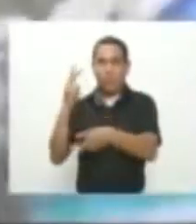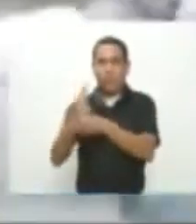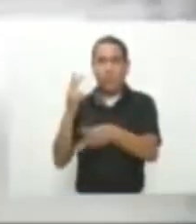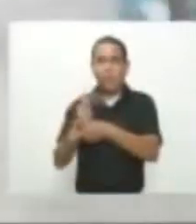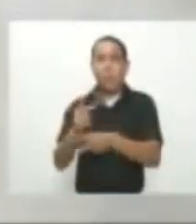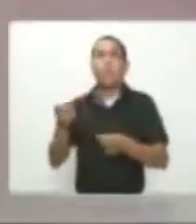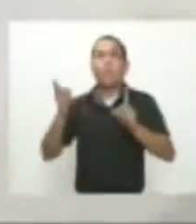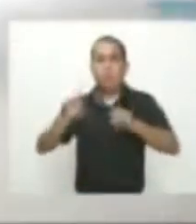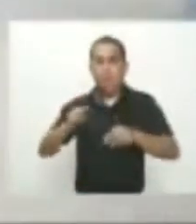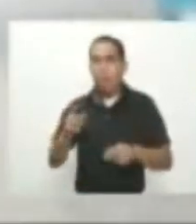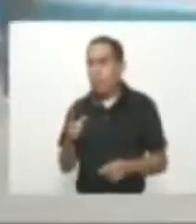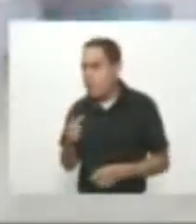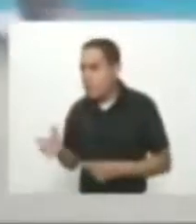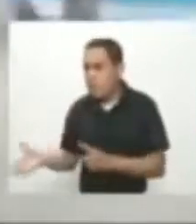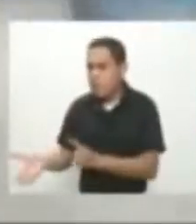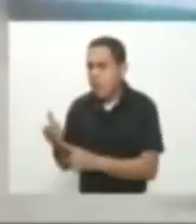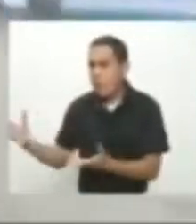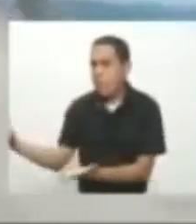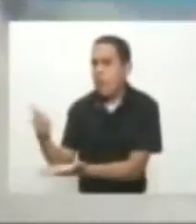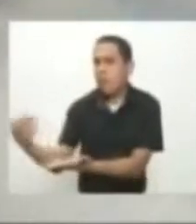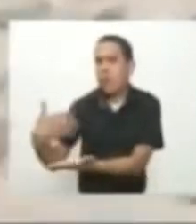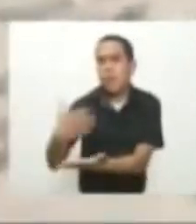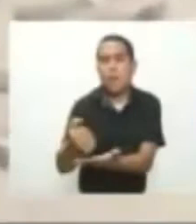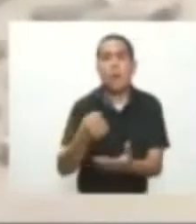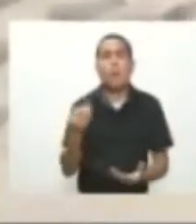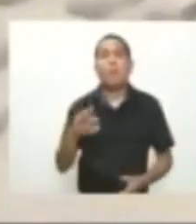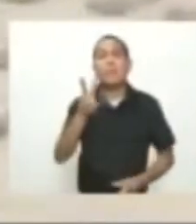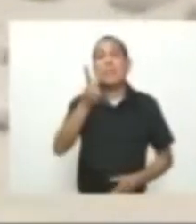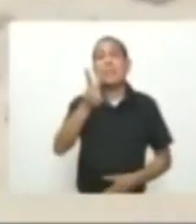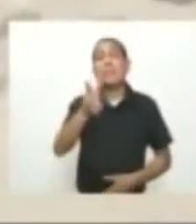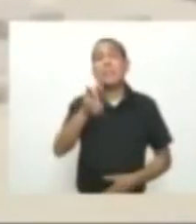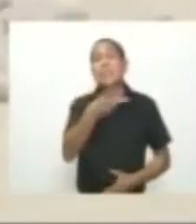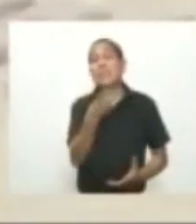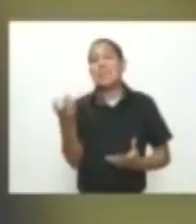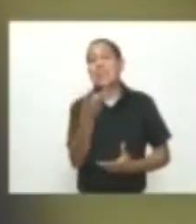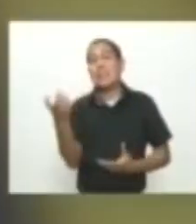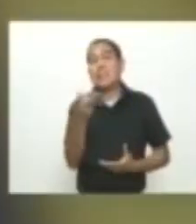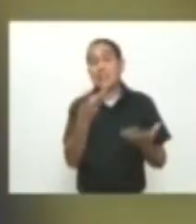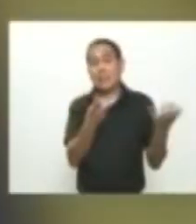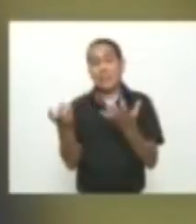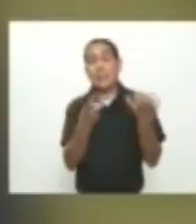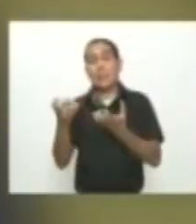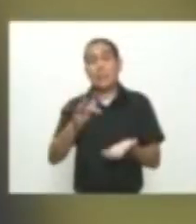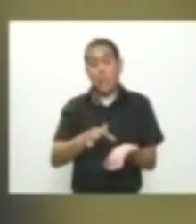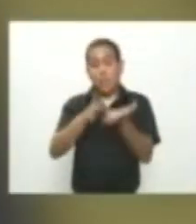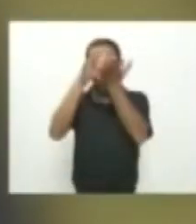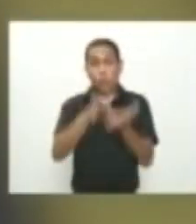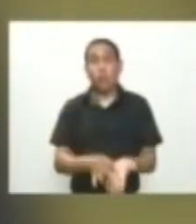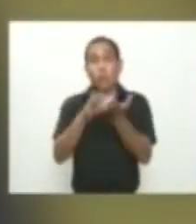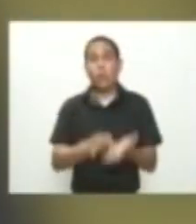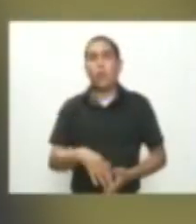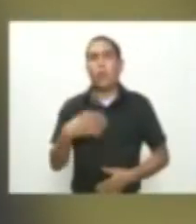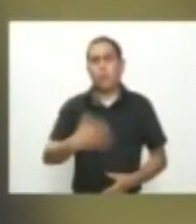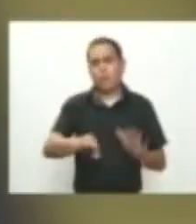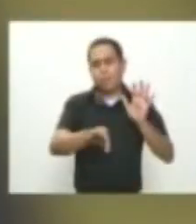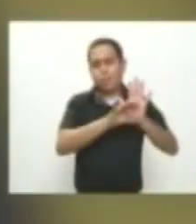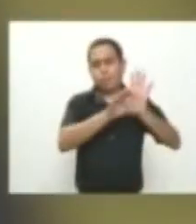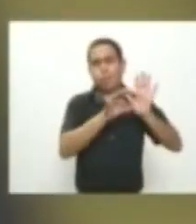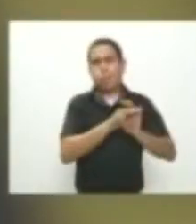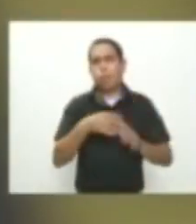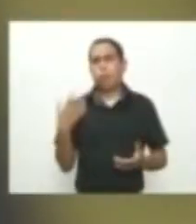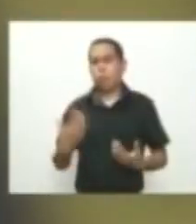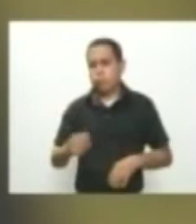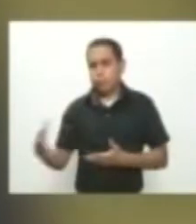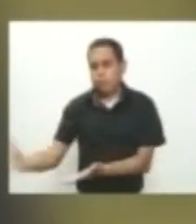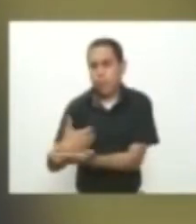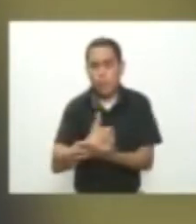Golfo y el decomiso de más de 700 toneladas de cocaína en los últimos meses Según la policía, alias el Gavilán por quien se